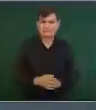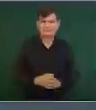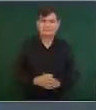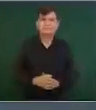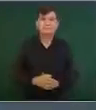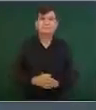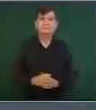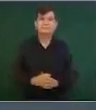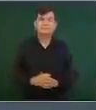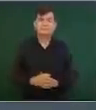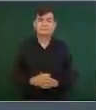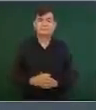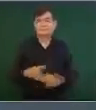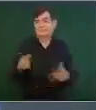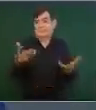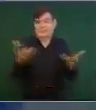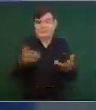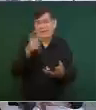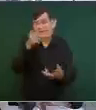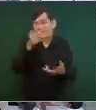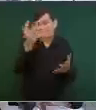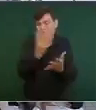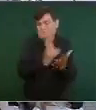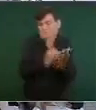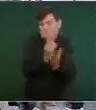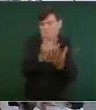Ellos van a decidir.